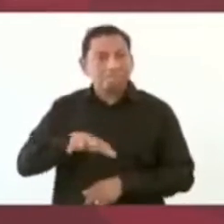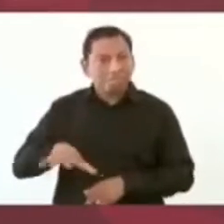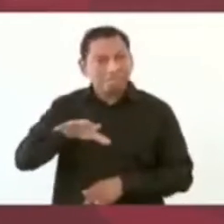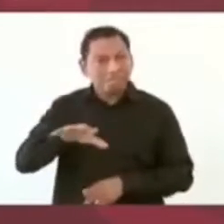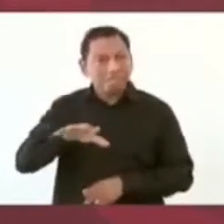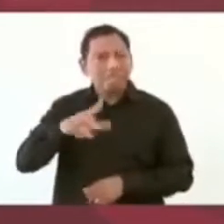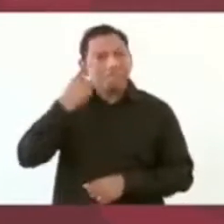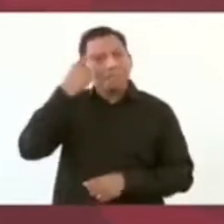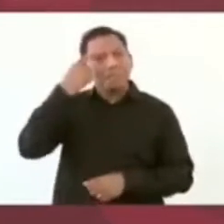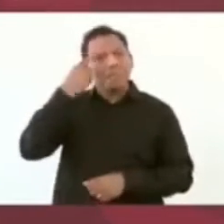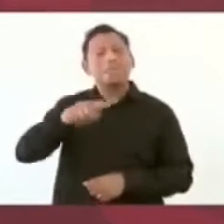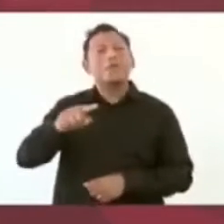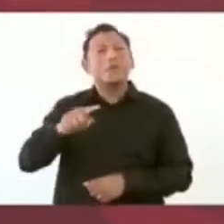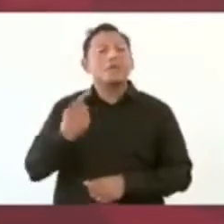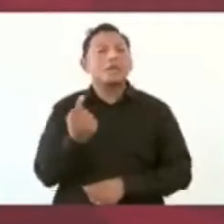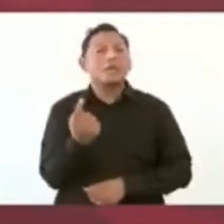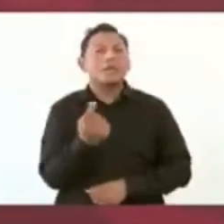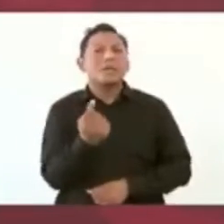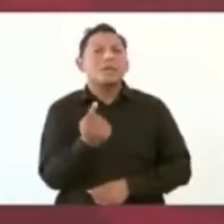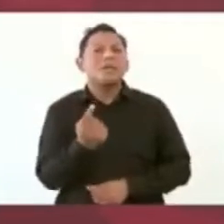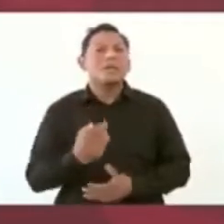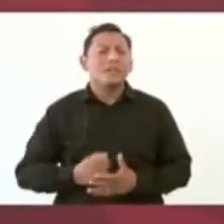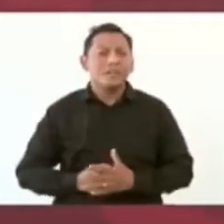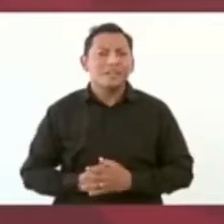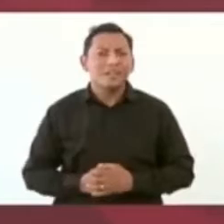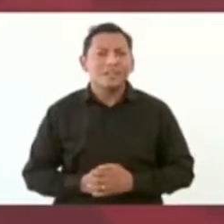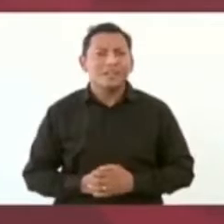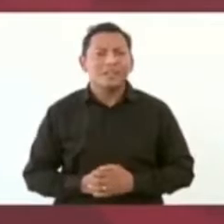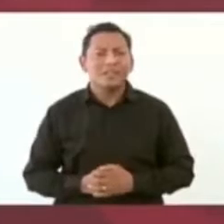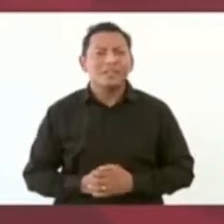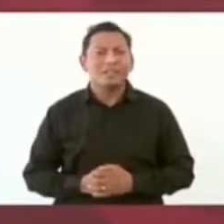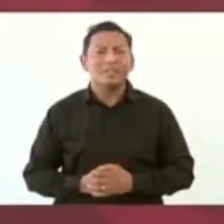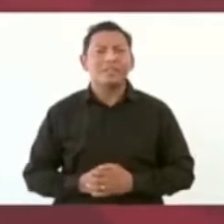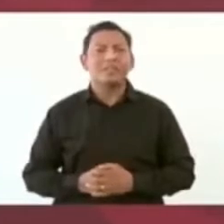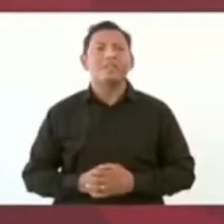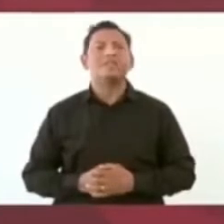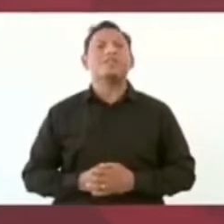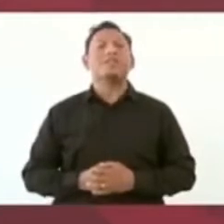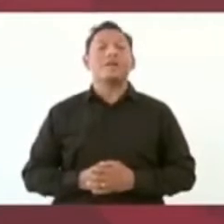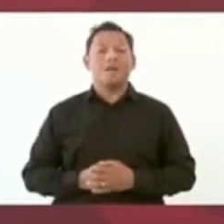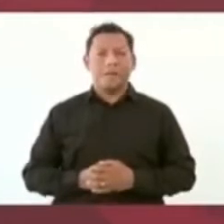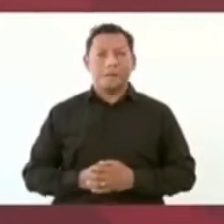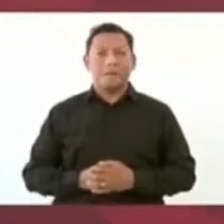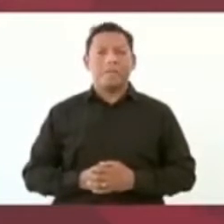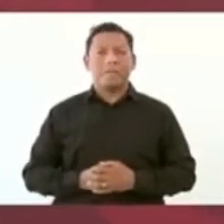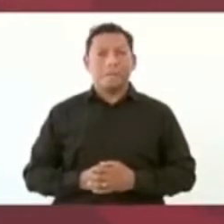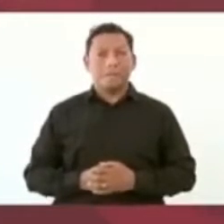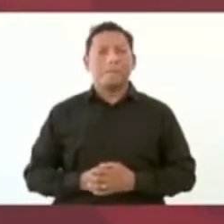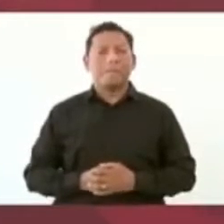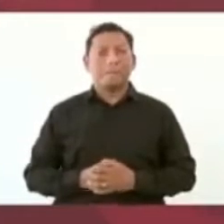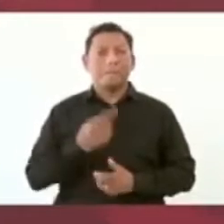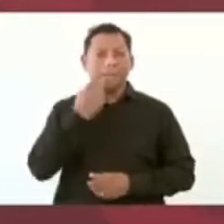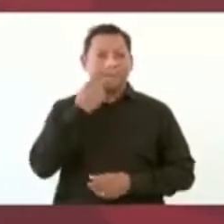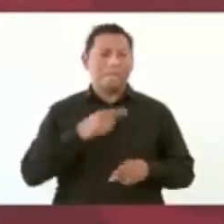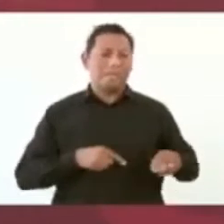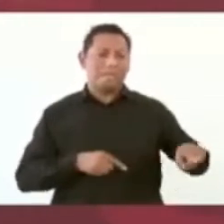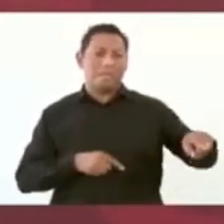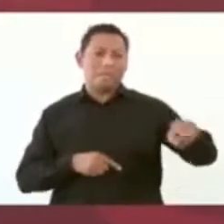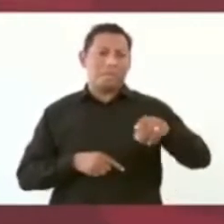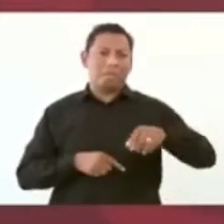Para que los adversarios